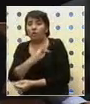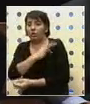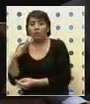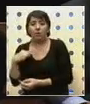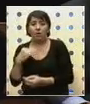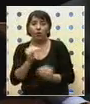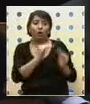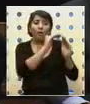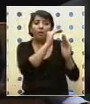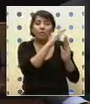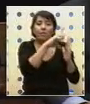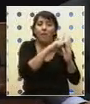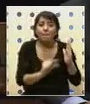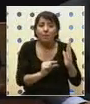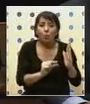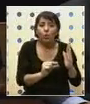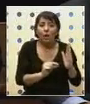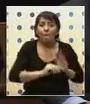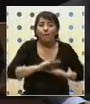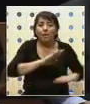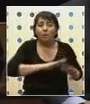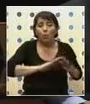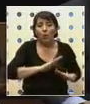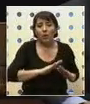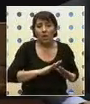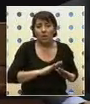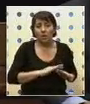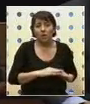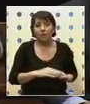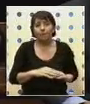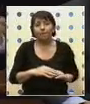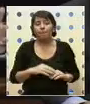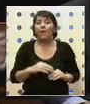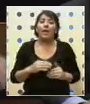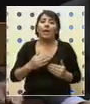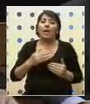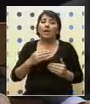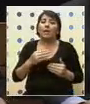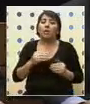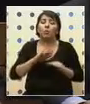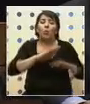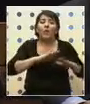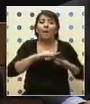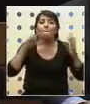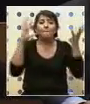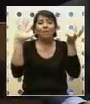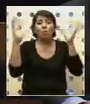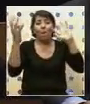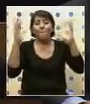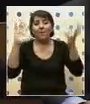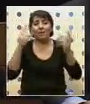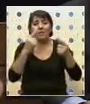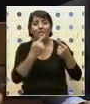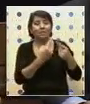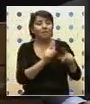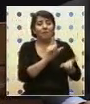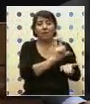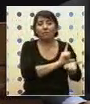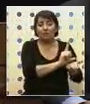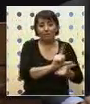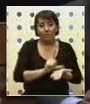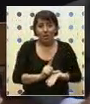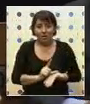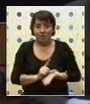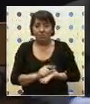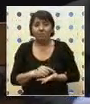permite el conocimiento de nuestro territorio, que permite la protección del medio ambiente en diferentes zonas. De igual